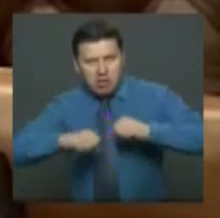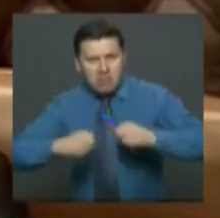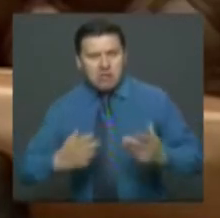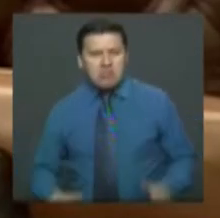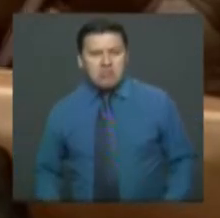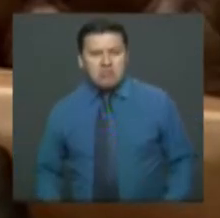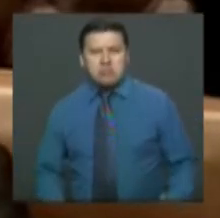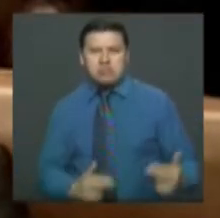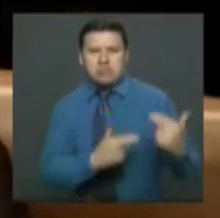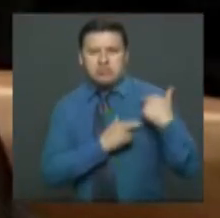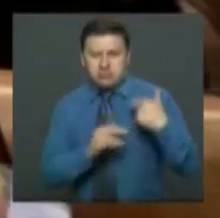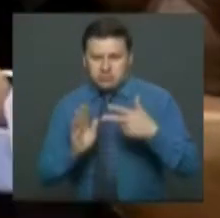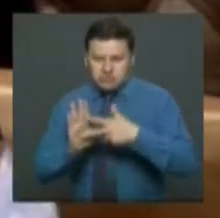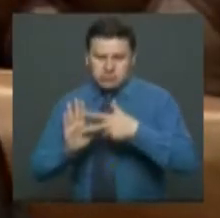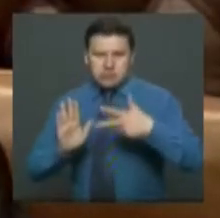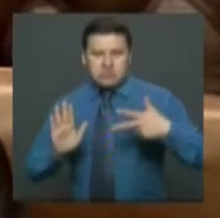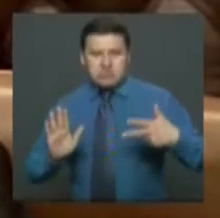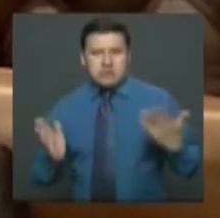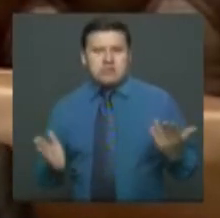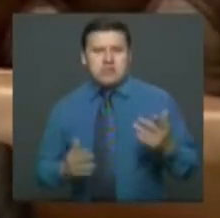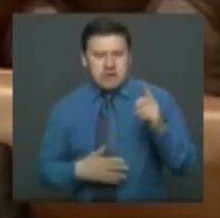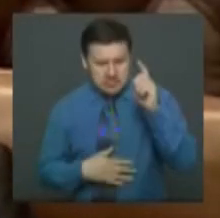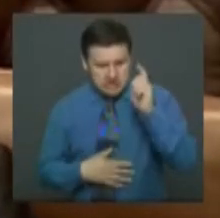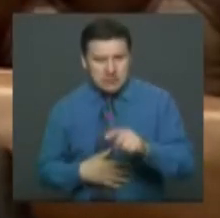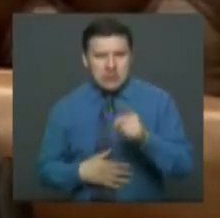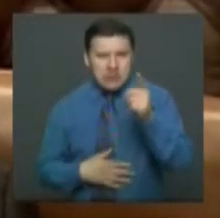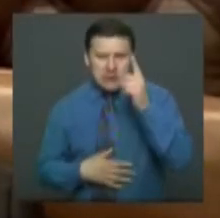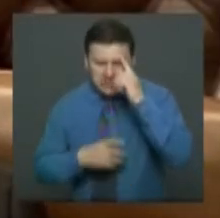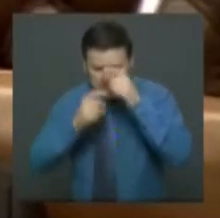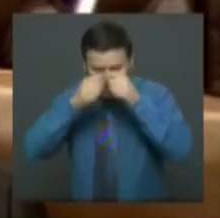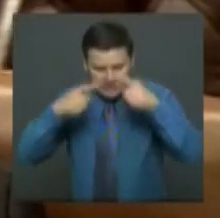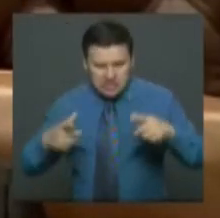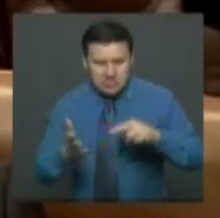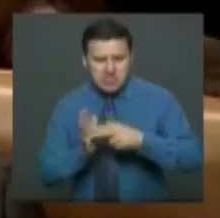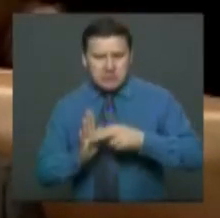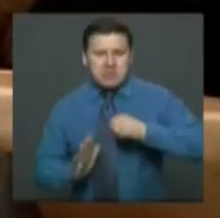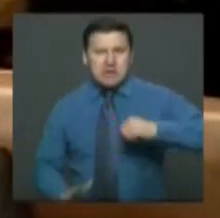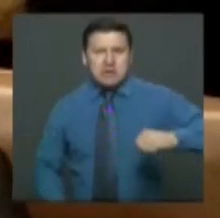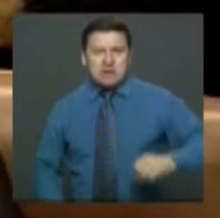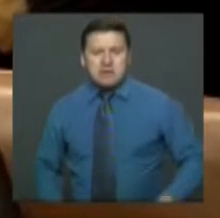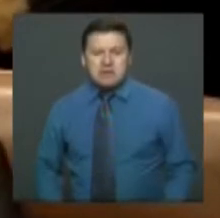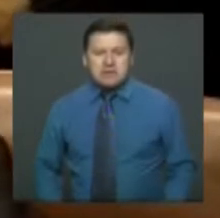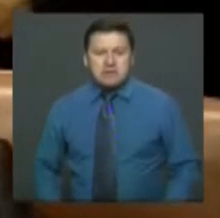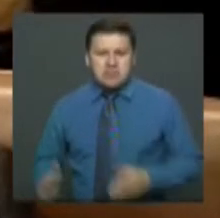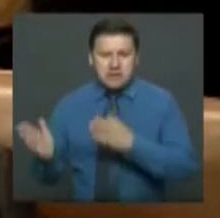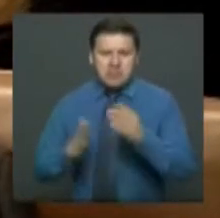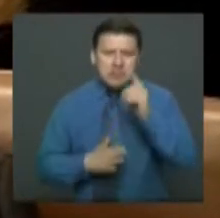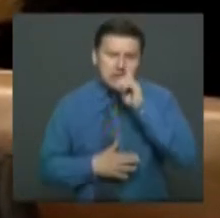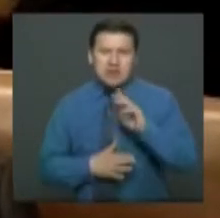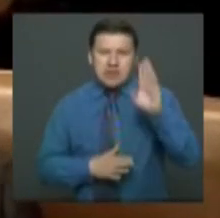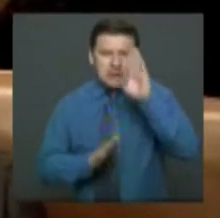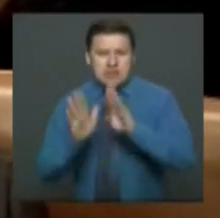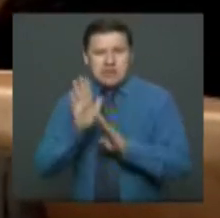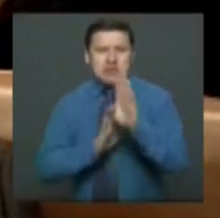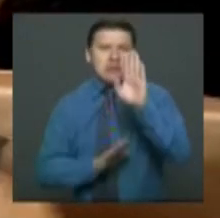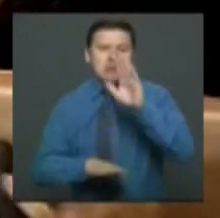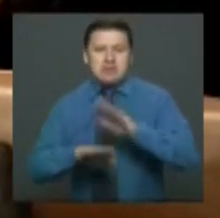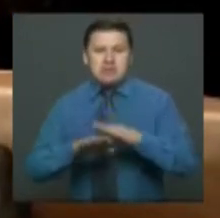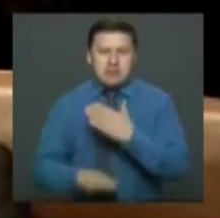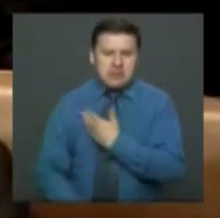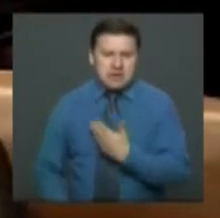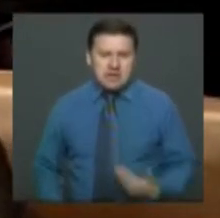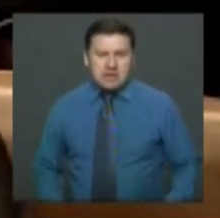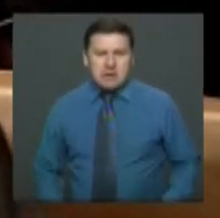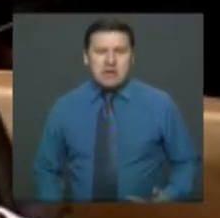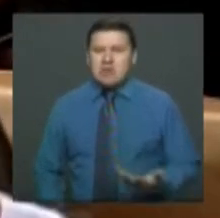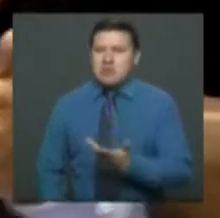función constitucional, a su deber con el Estado Social de Derecho. Un plan nacional de desarrollo, señor presidente, en el que la